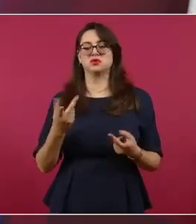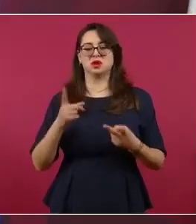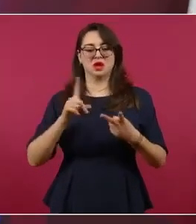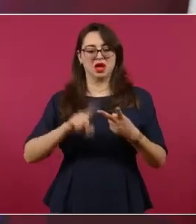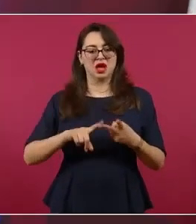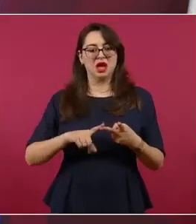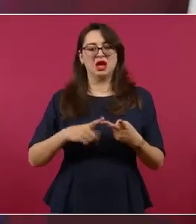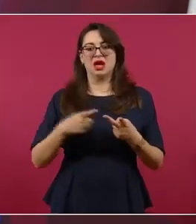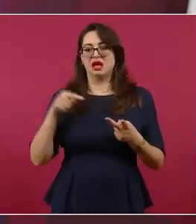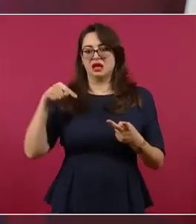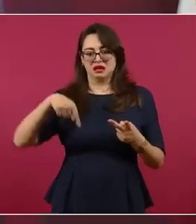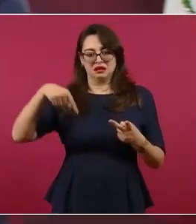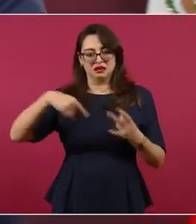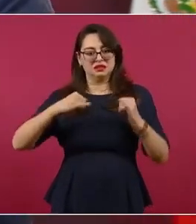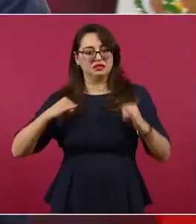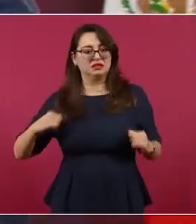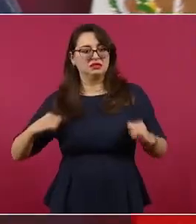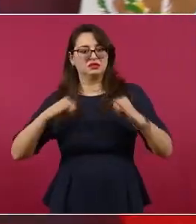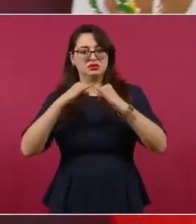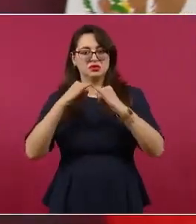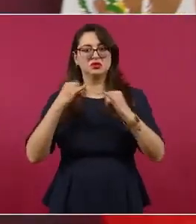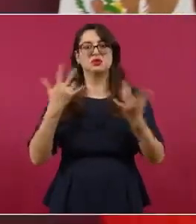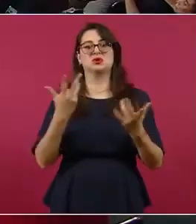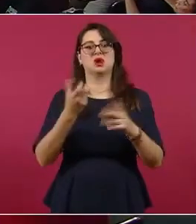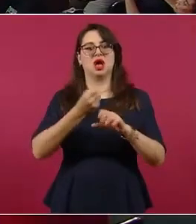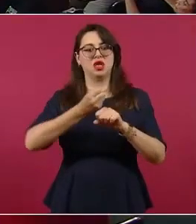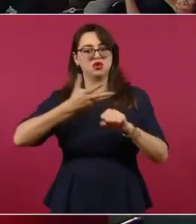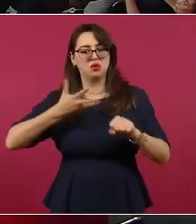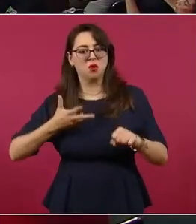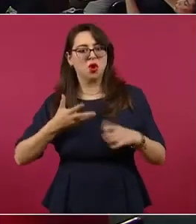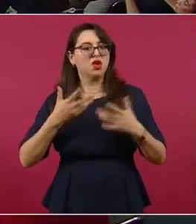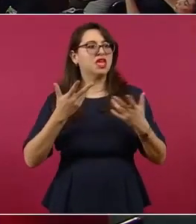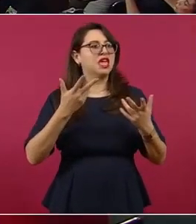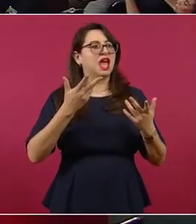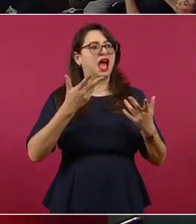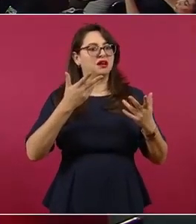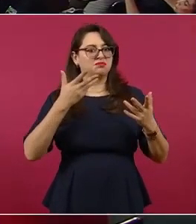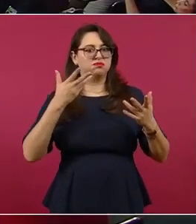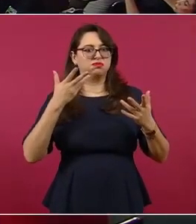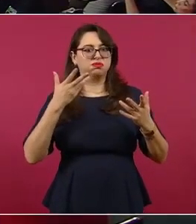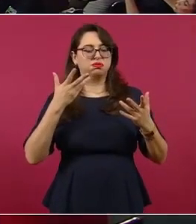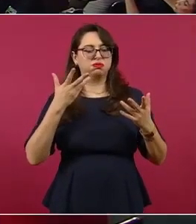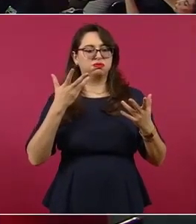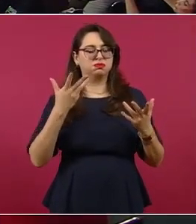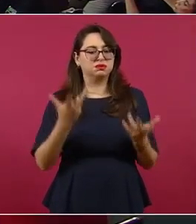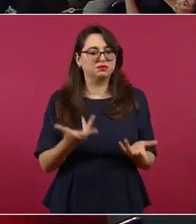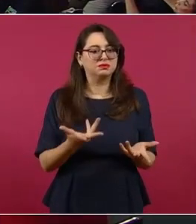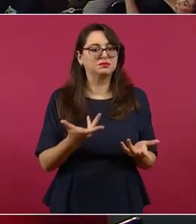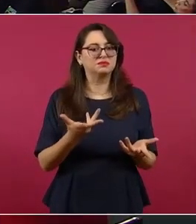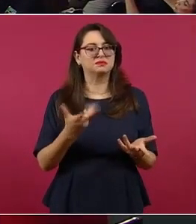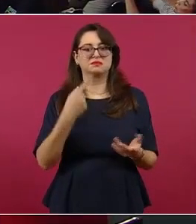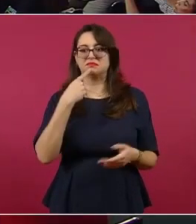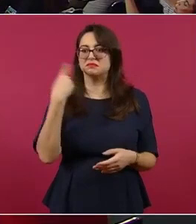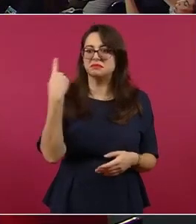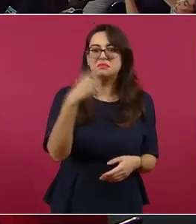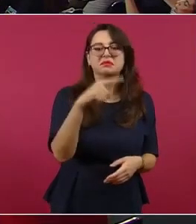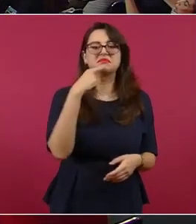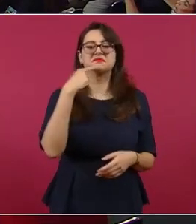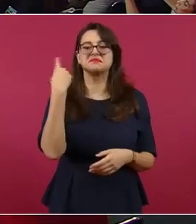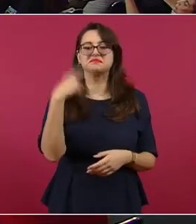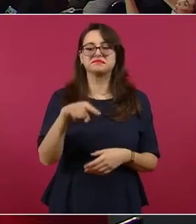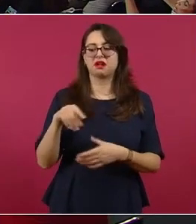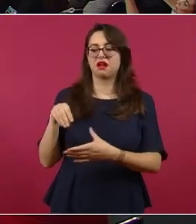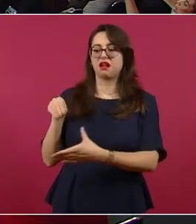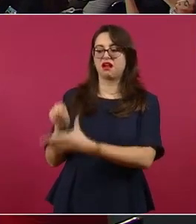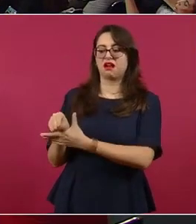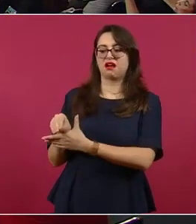se están interponiendo denuncias contra los jueces, porque hay